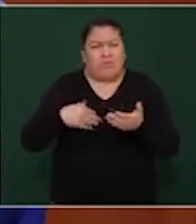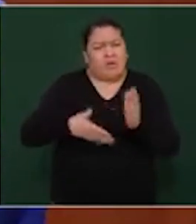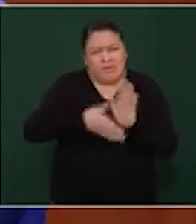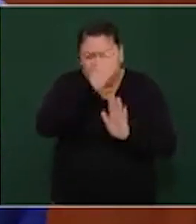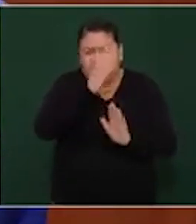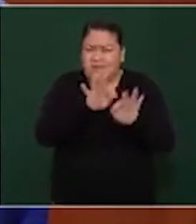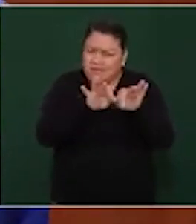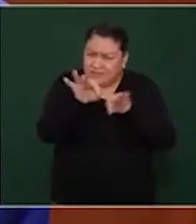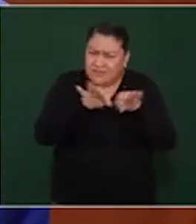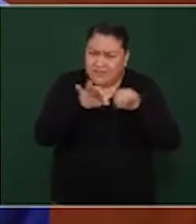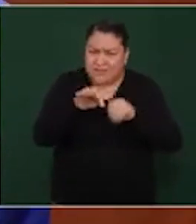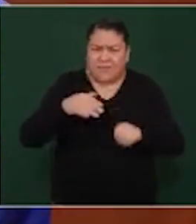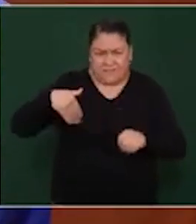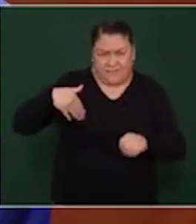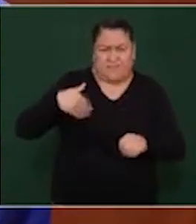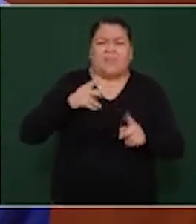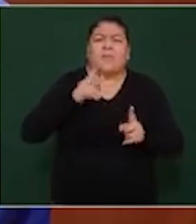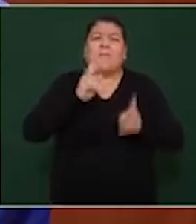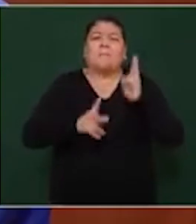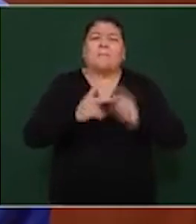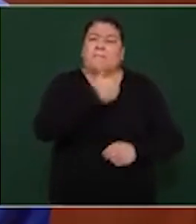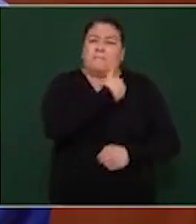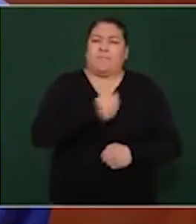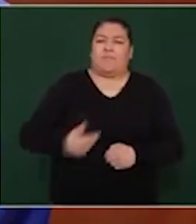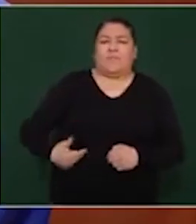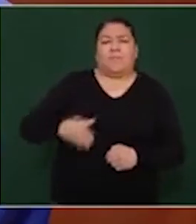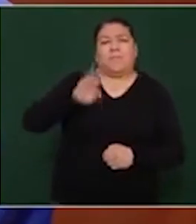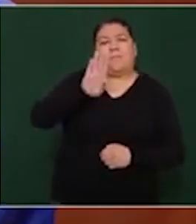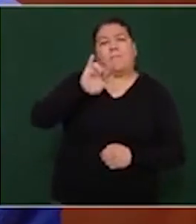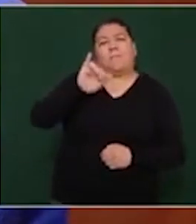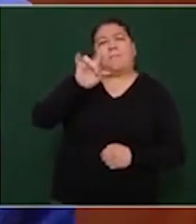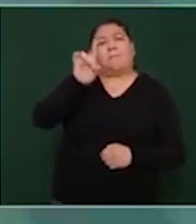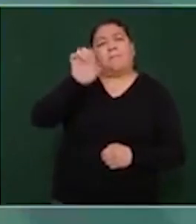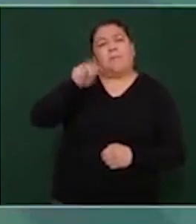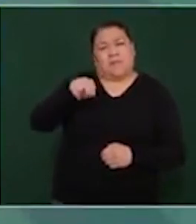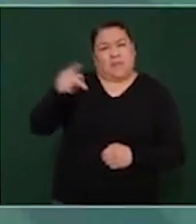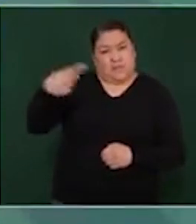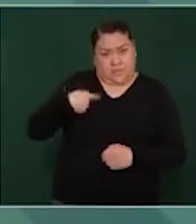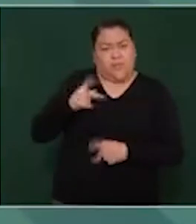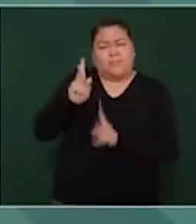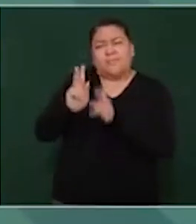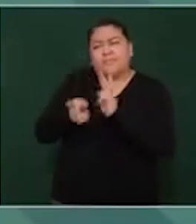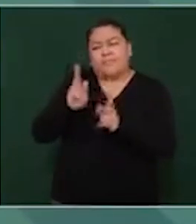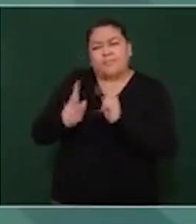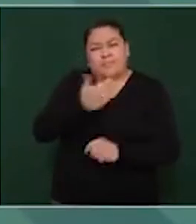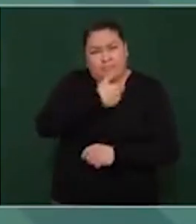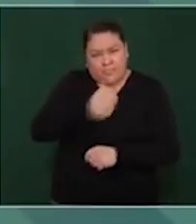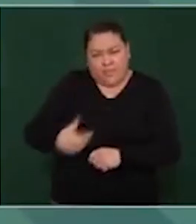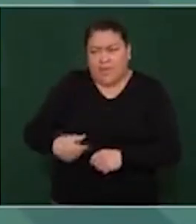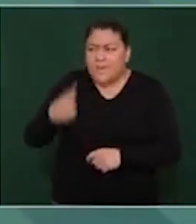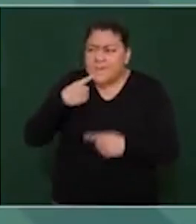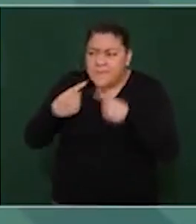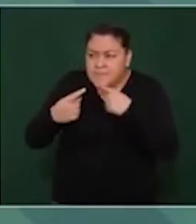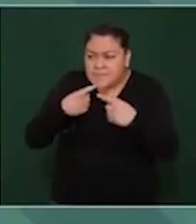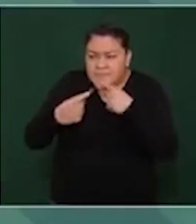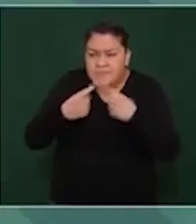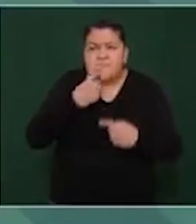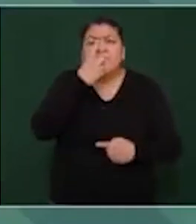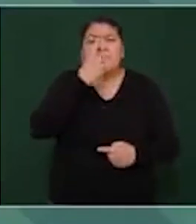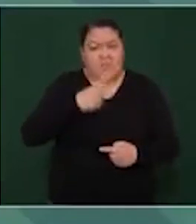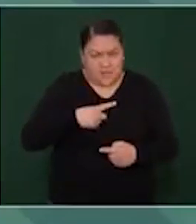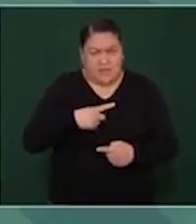Ahora que hablé con el presidente Biden, él me comentaba que tiene muy buenas relaciones